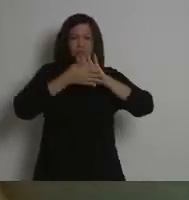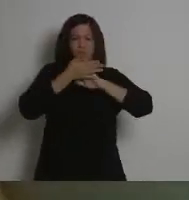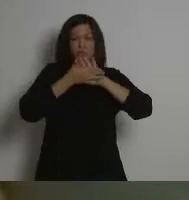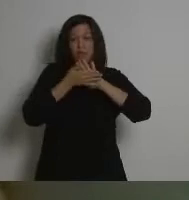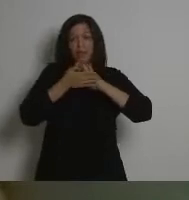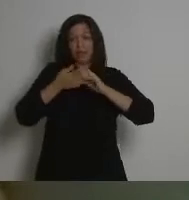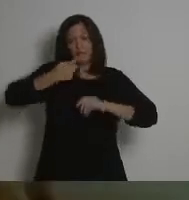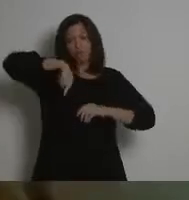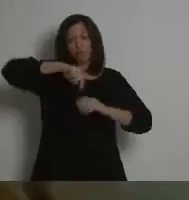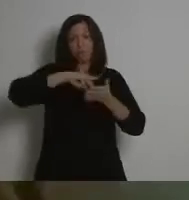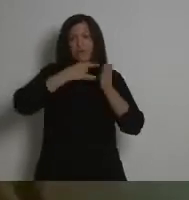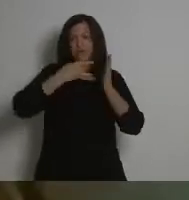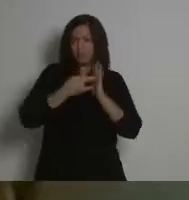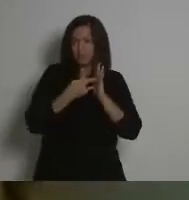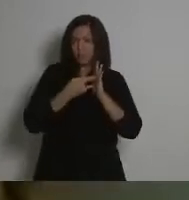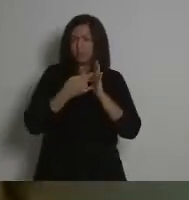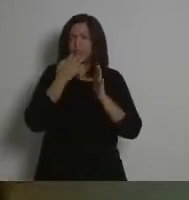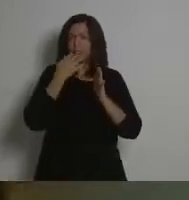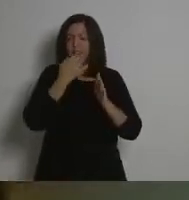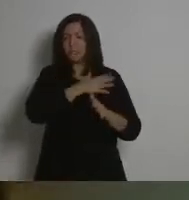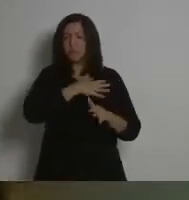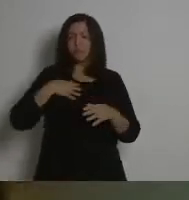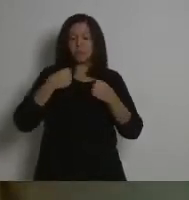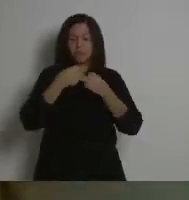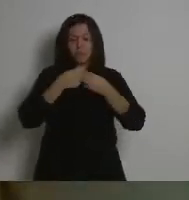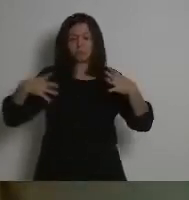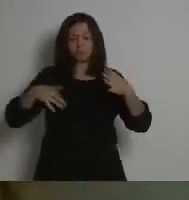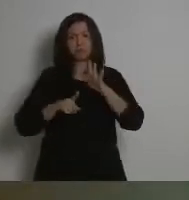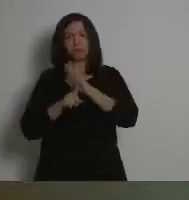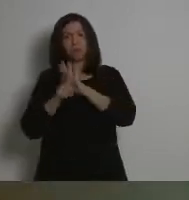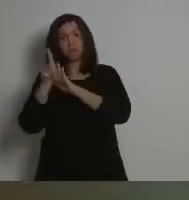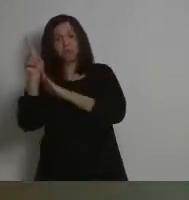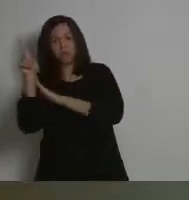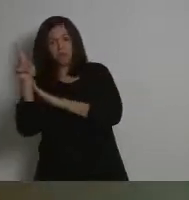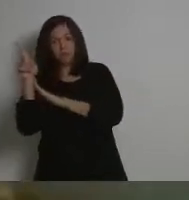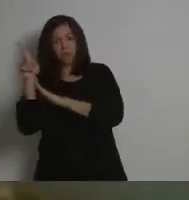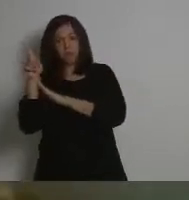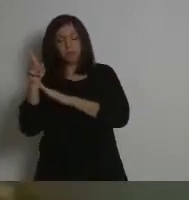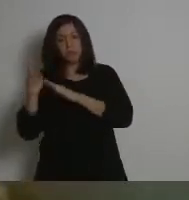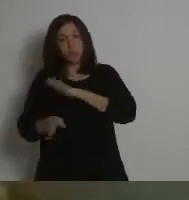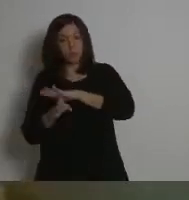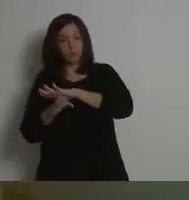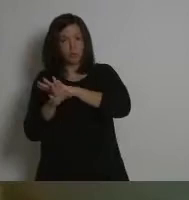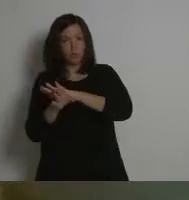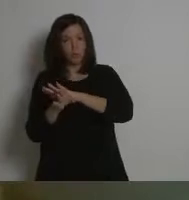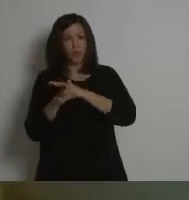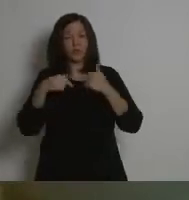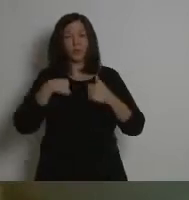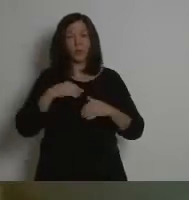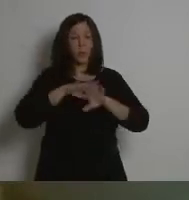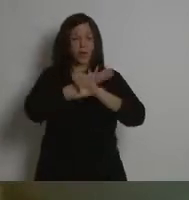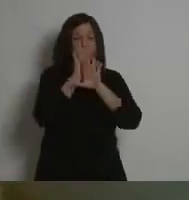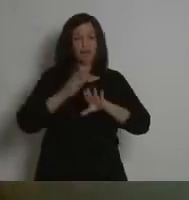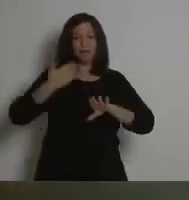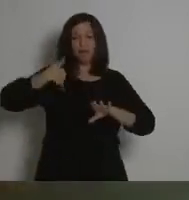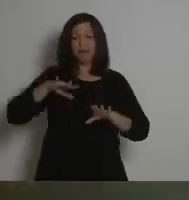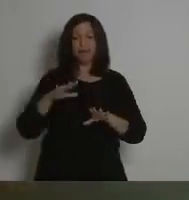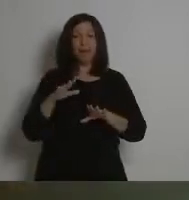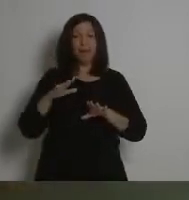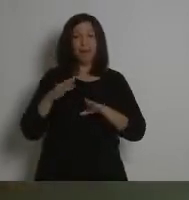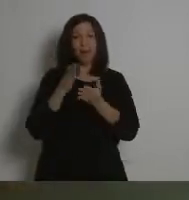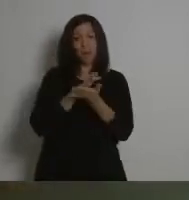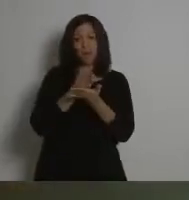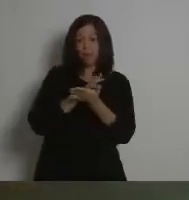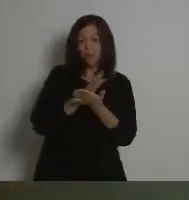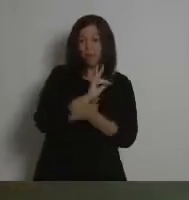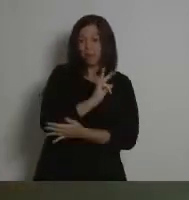tenemos sobre la mesa y que debemos resolver si queremos que la transición energética siga adelante. Yo cedo la palabra a la